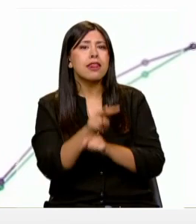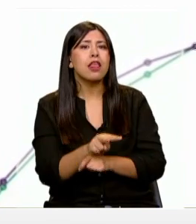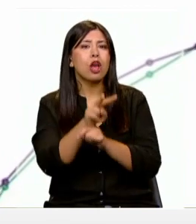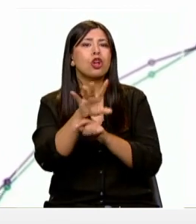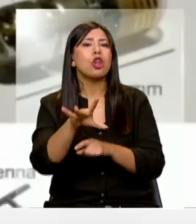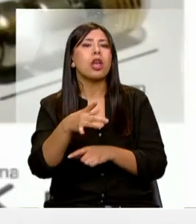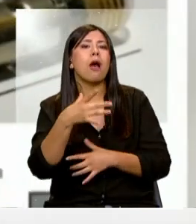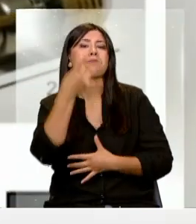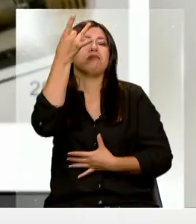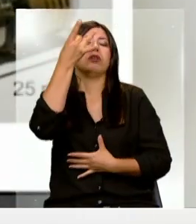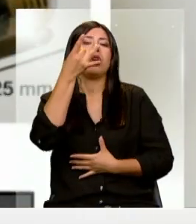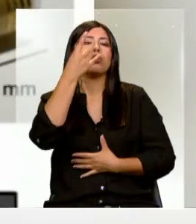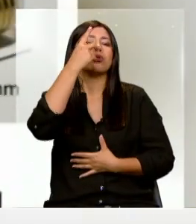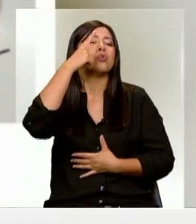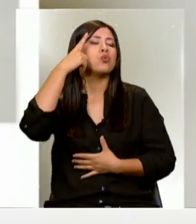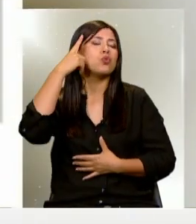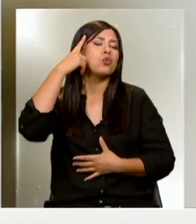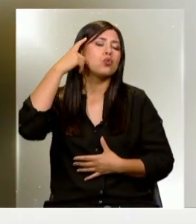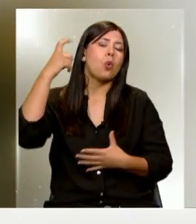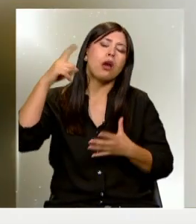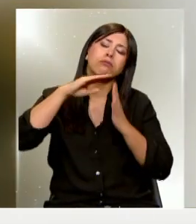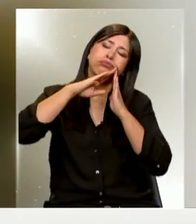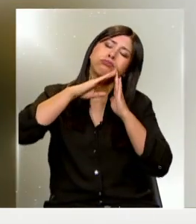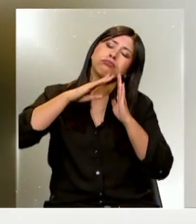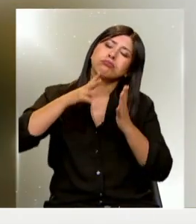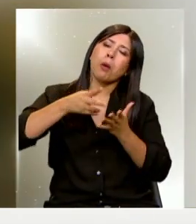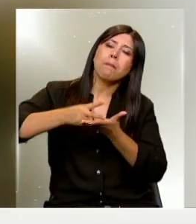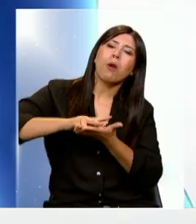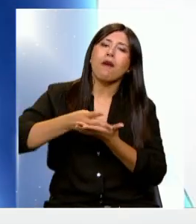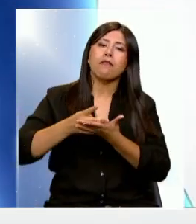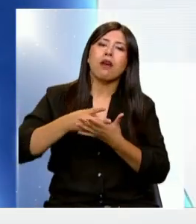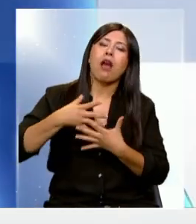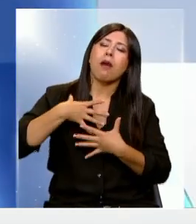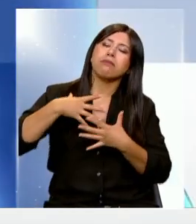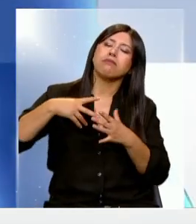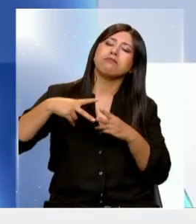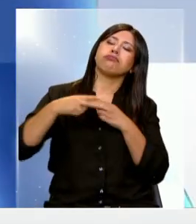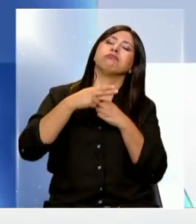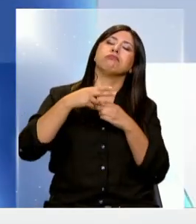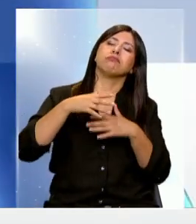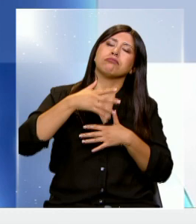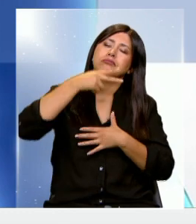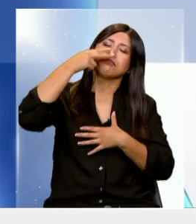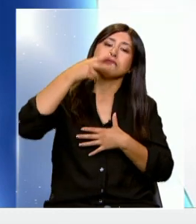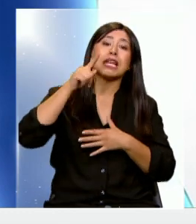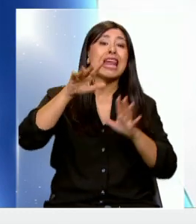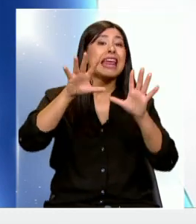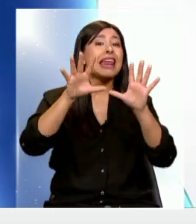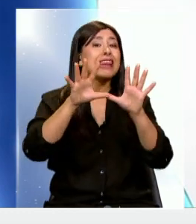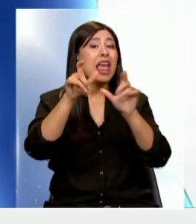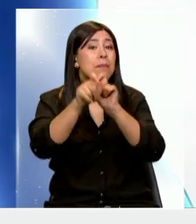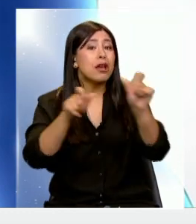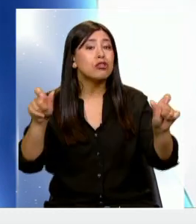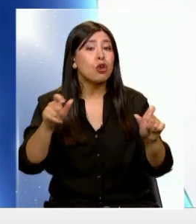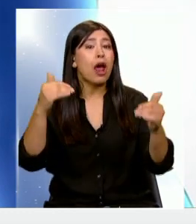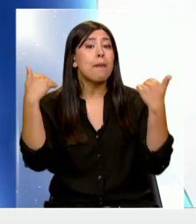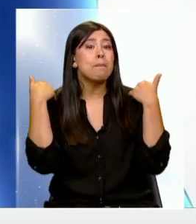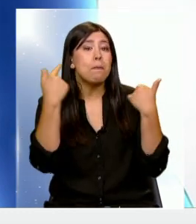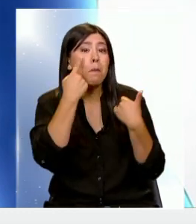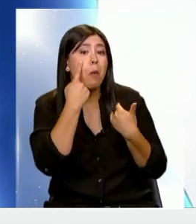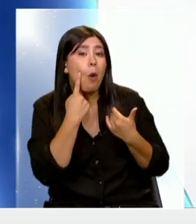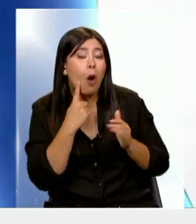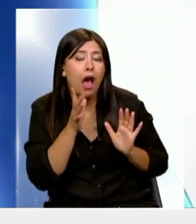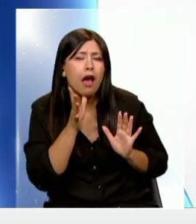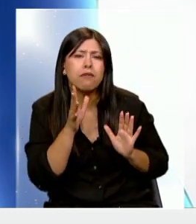apnea del sueño o también otro tipo de problemas. Para eso se hizo este ensayo con 10 personas y que ha dado bastantes,